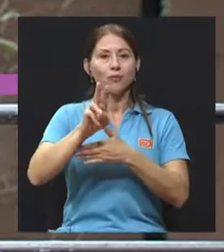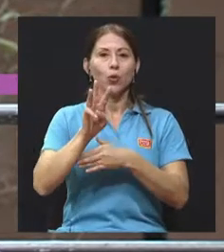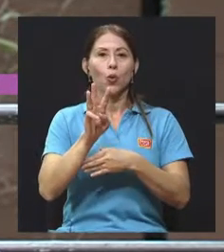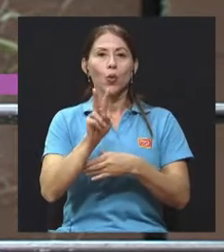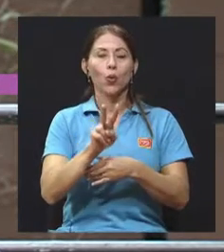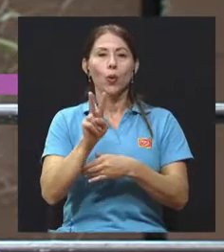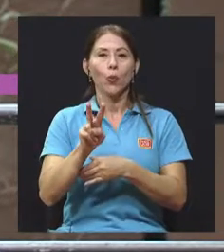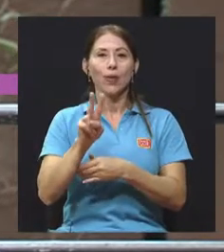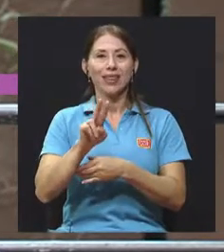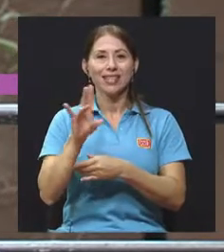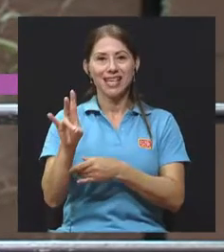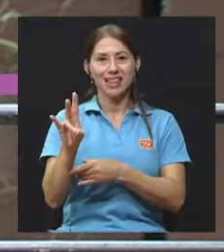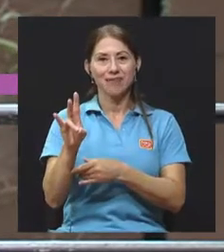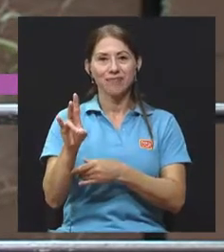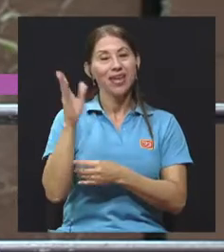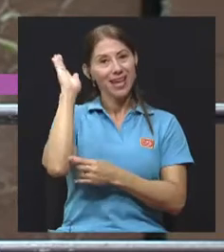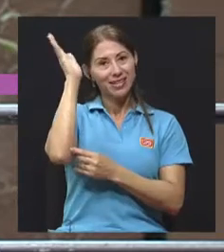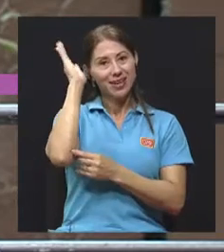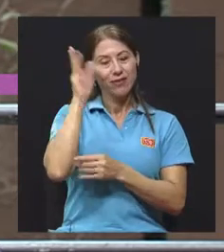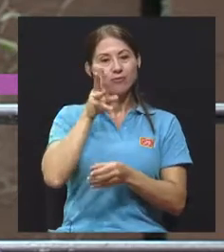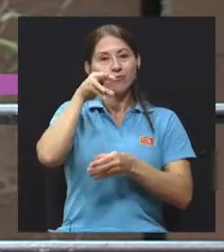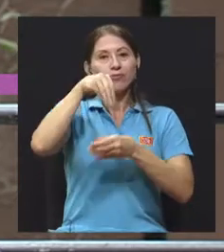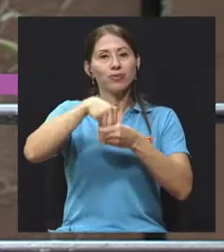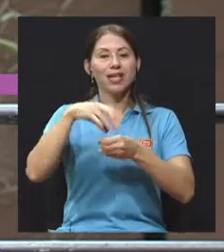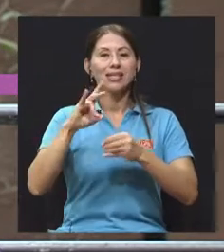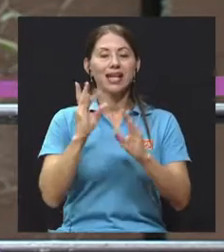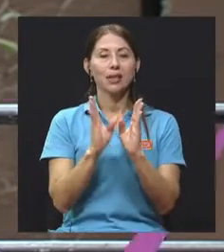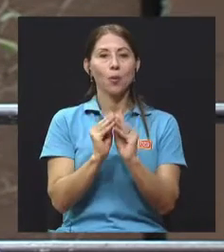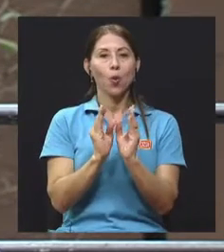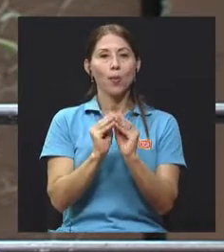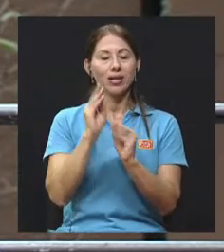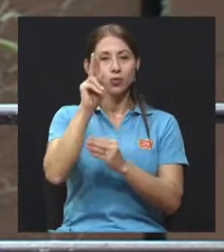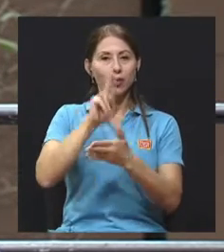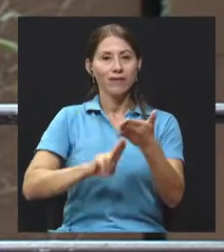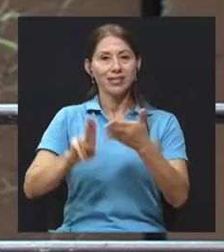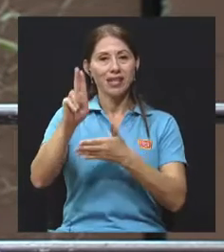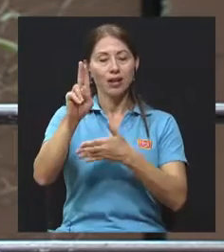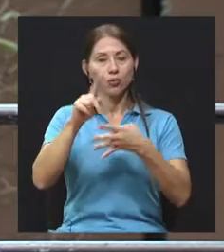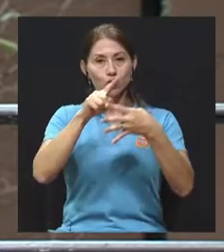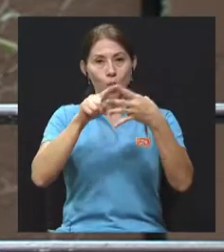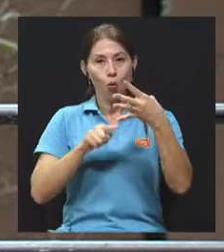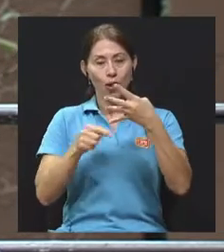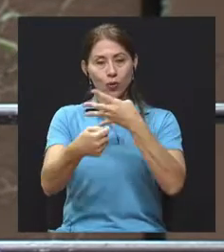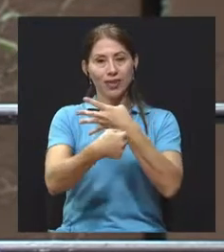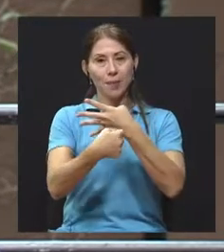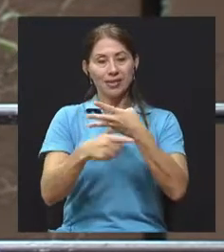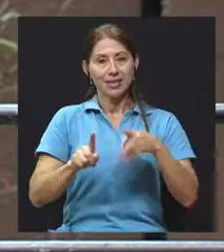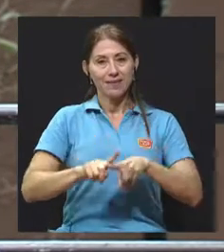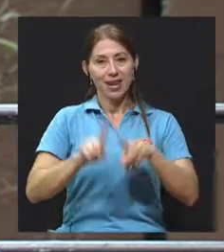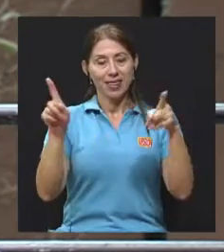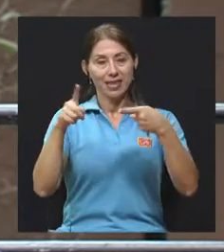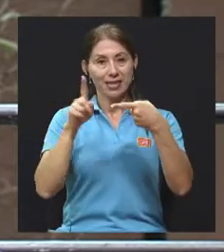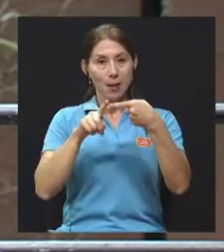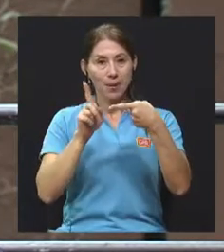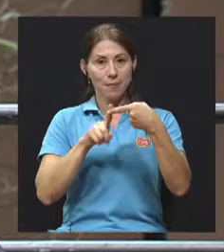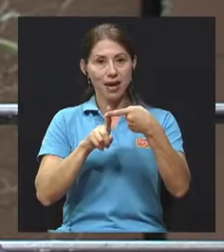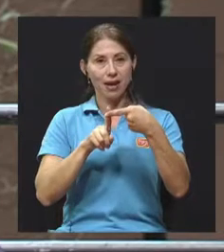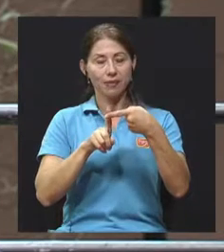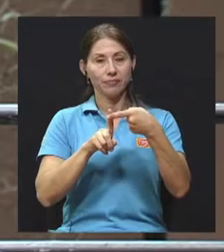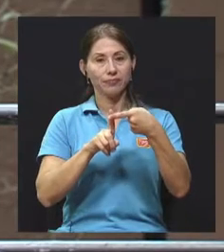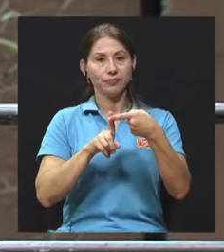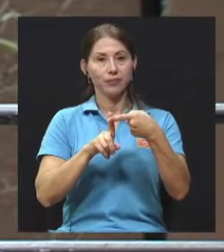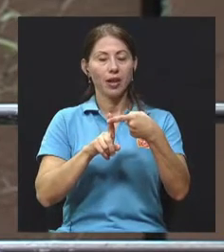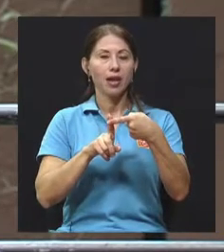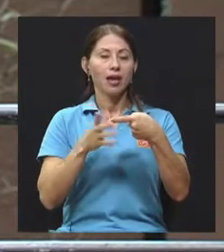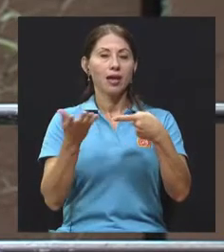enmarcada dentro del séptimo congreso universitario. Y esta consiste en cuatro etapas diferentes. La primera era